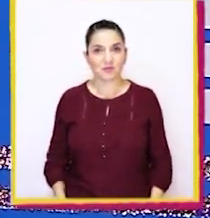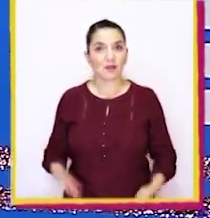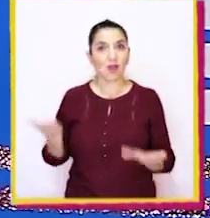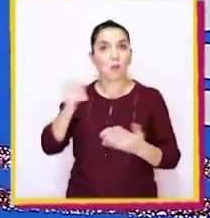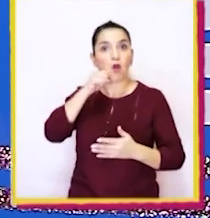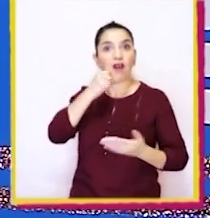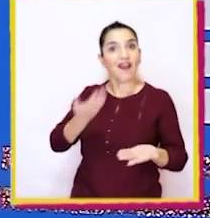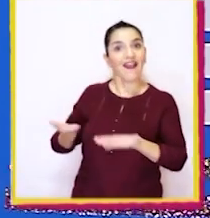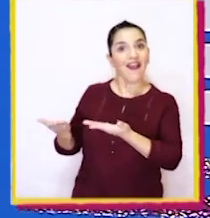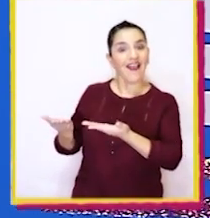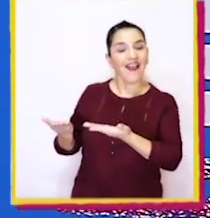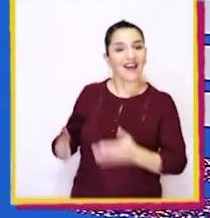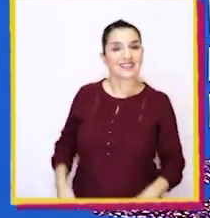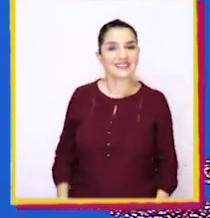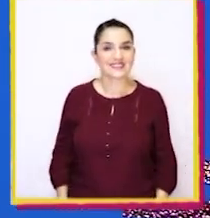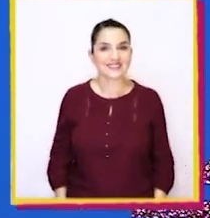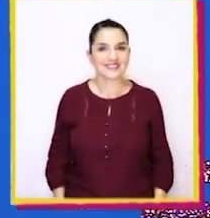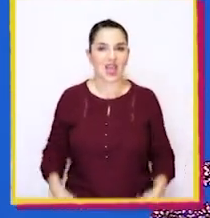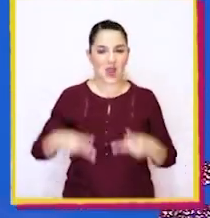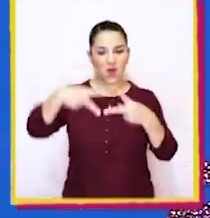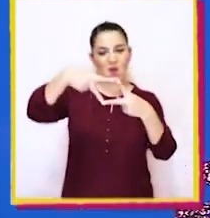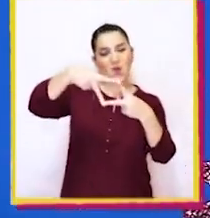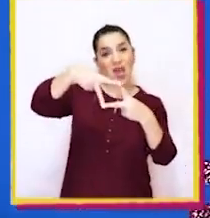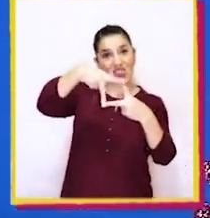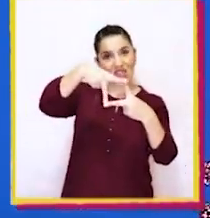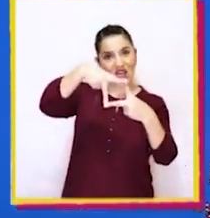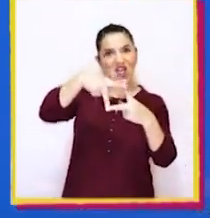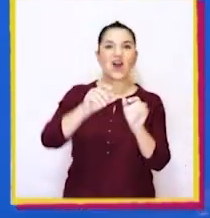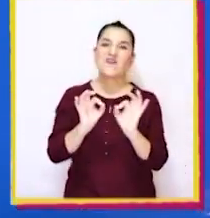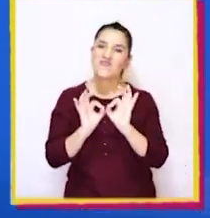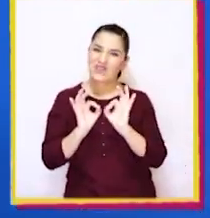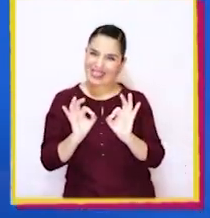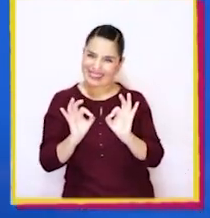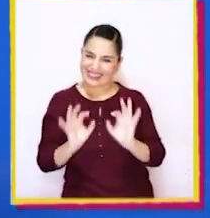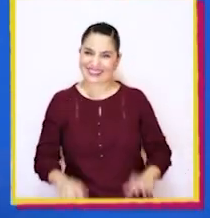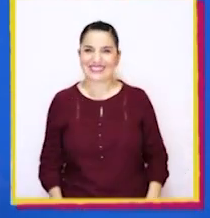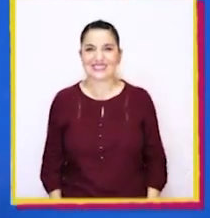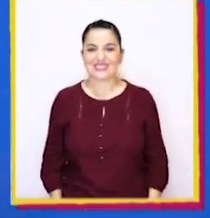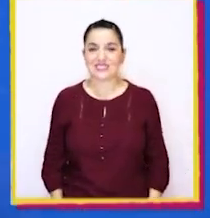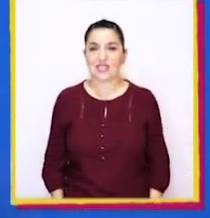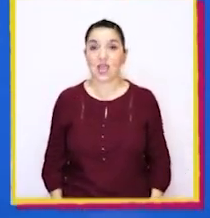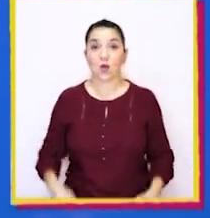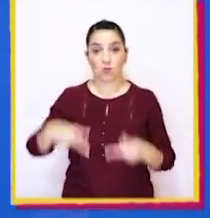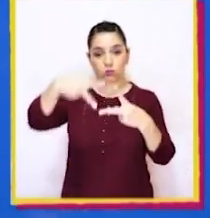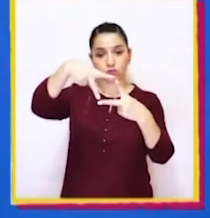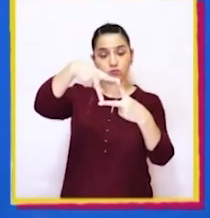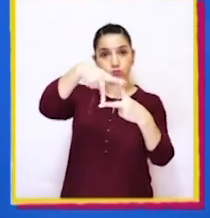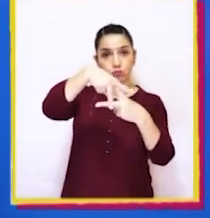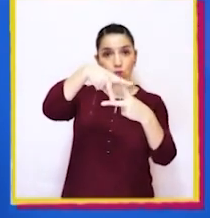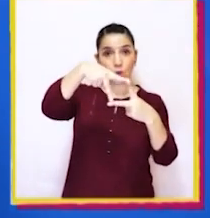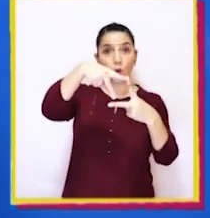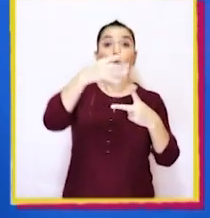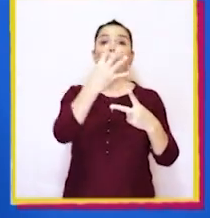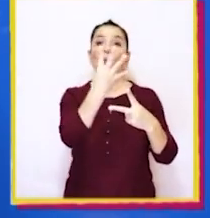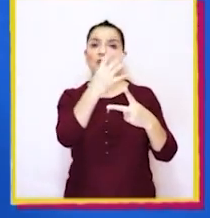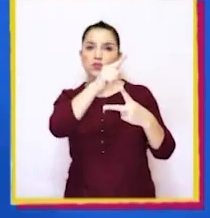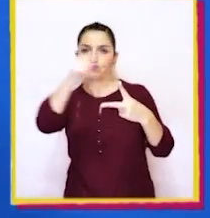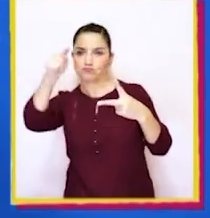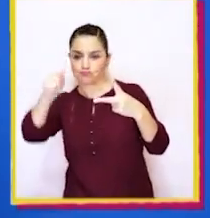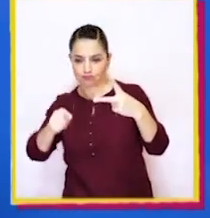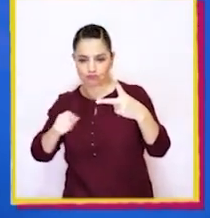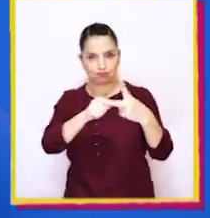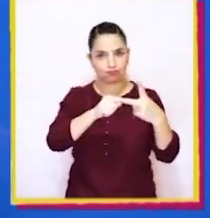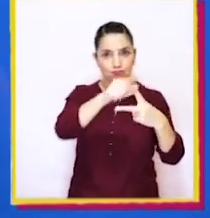¿Cómo se llama esta figura, niños? ¡Cuadrado! ¡Muy bien! Porque tiene cuatro lados